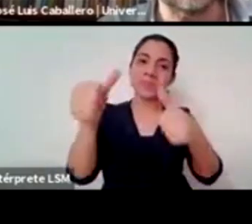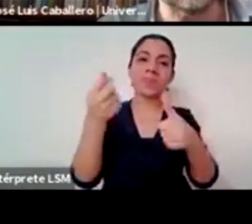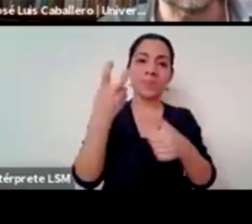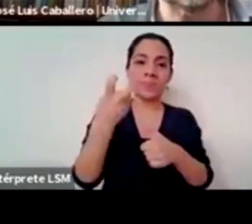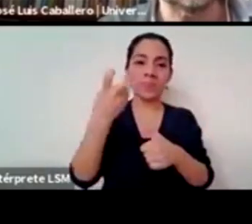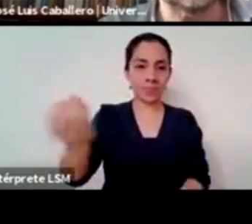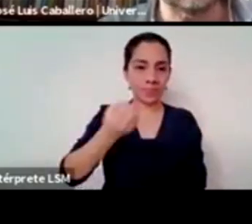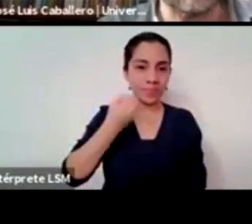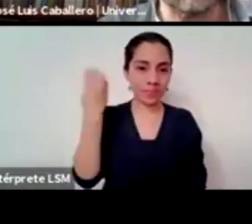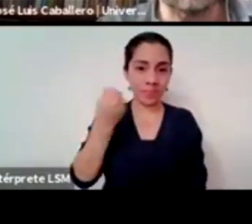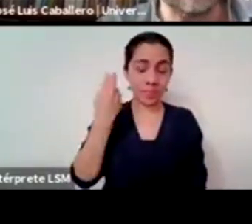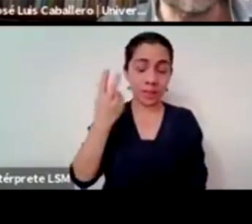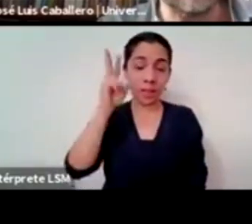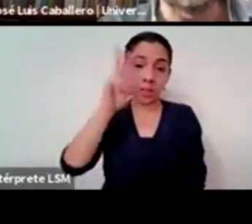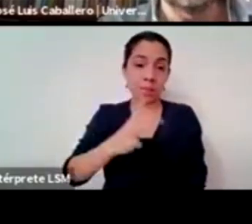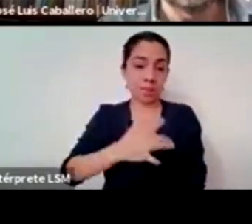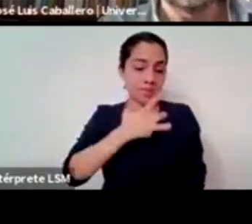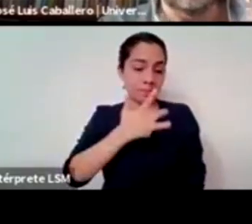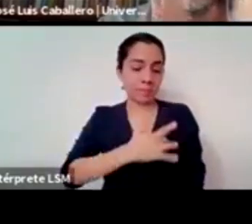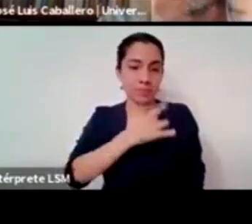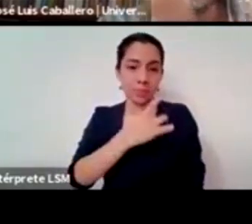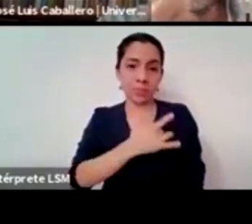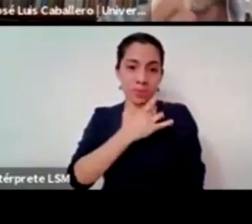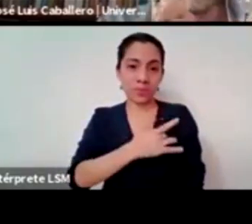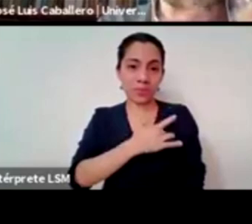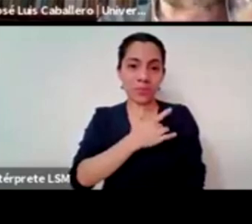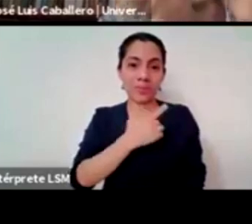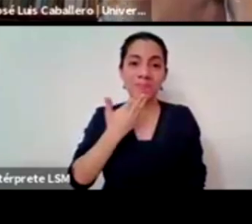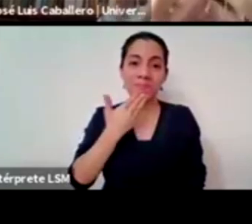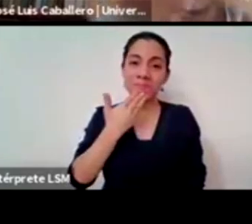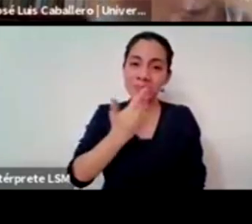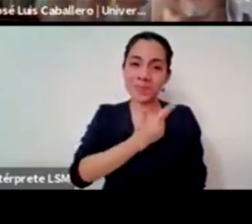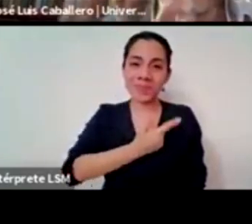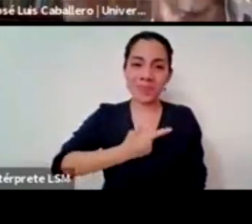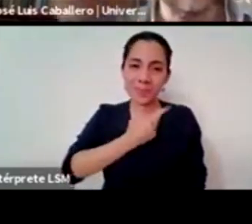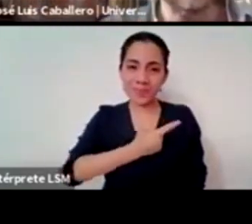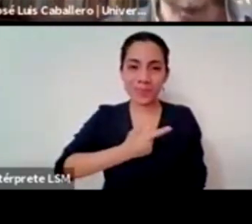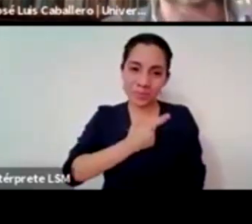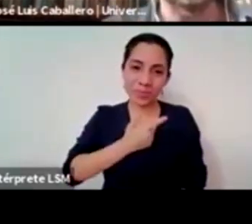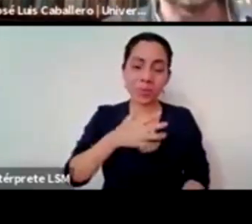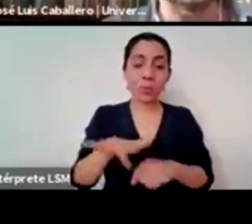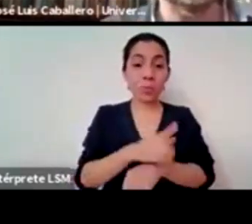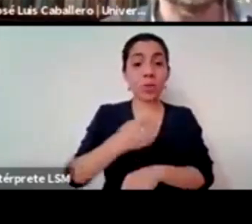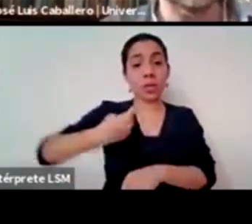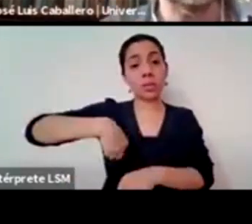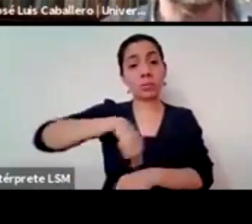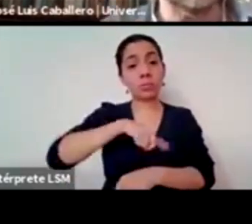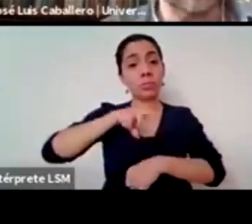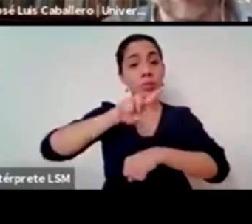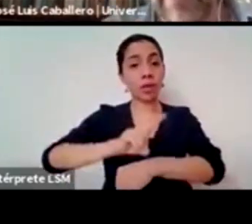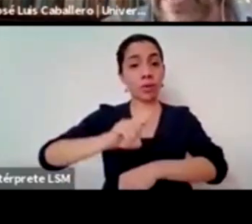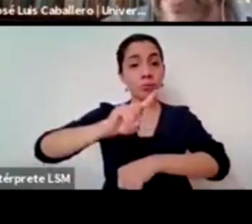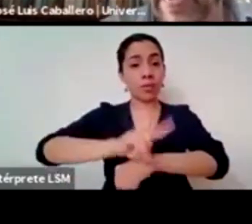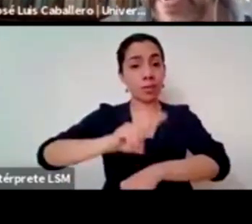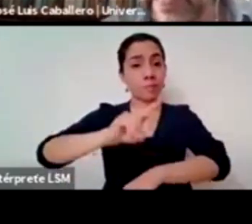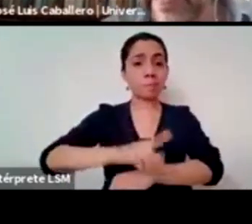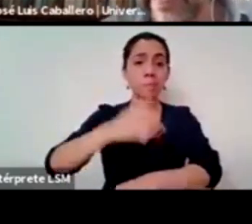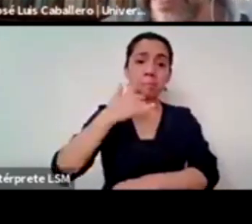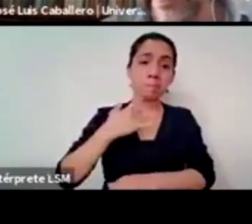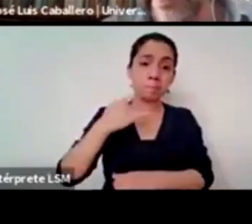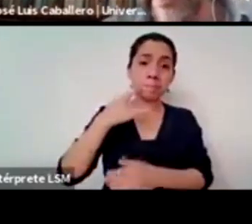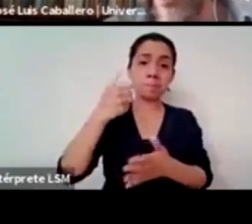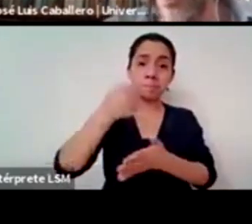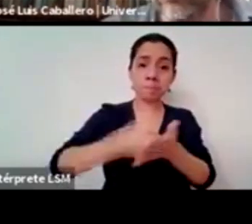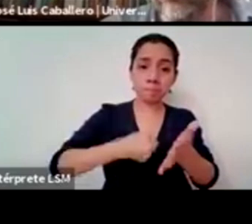interior sentirme acompañado en esta también batalla que estamos haciendo día con día para decirles que el